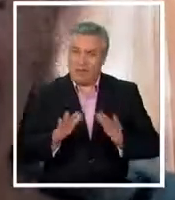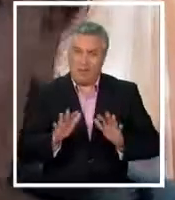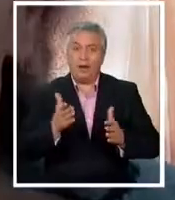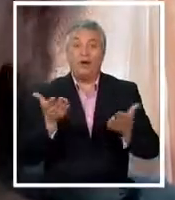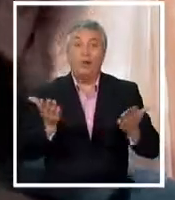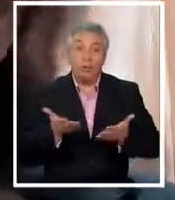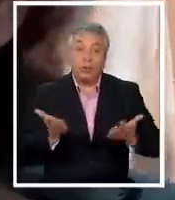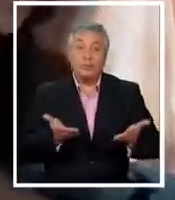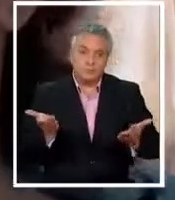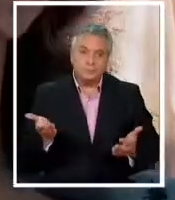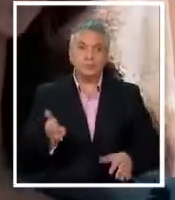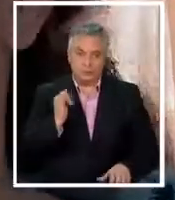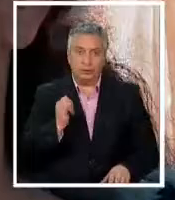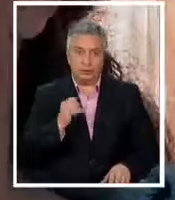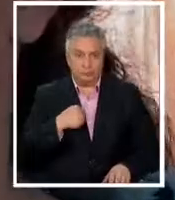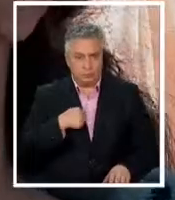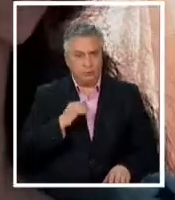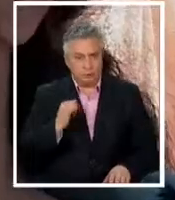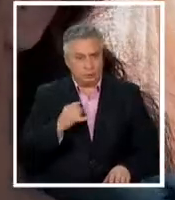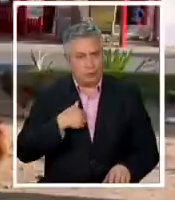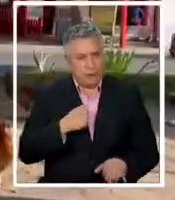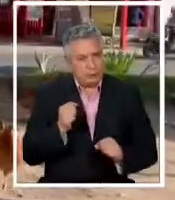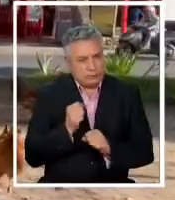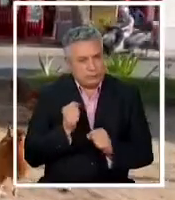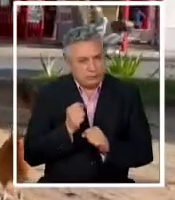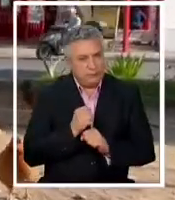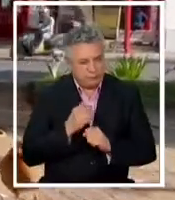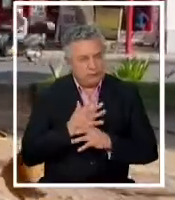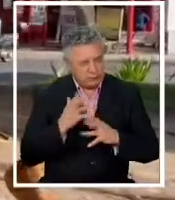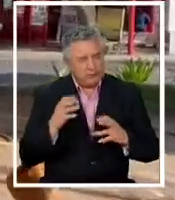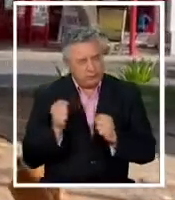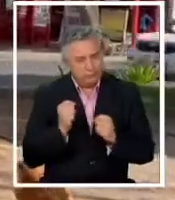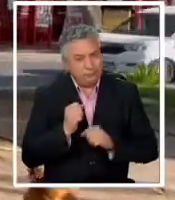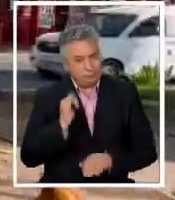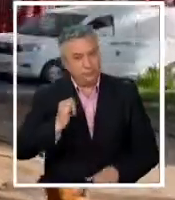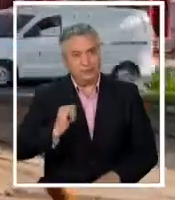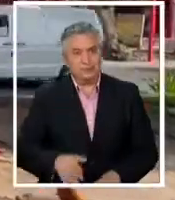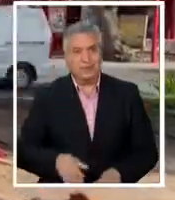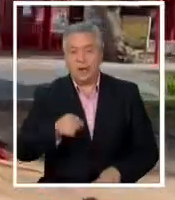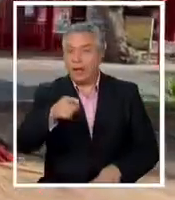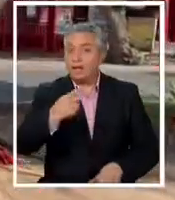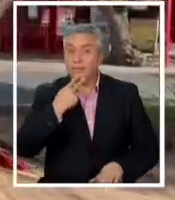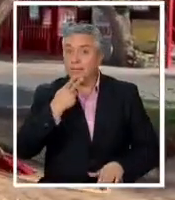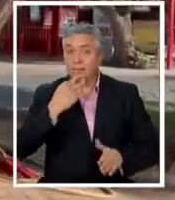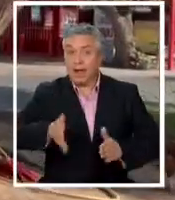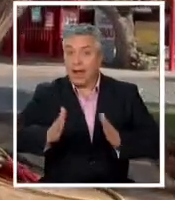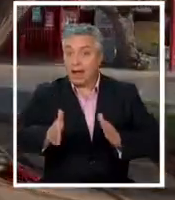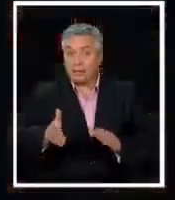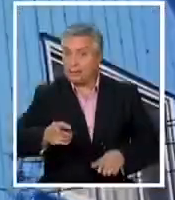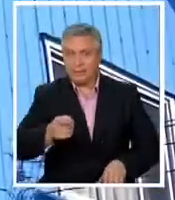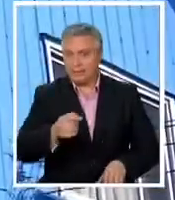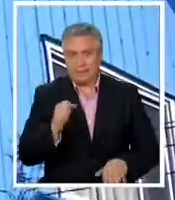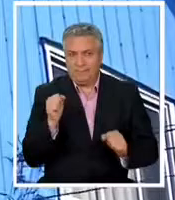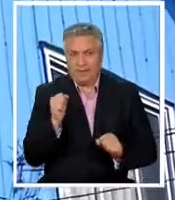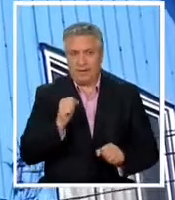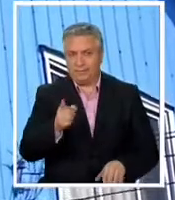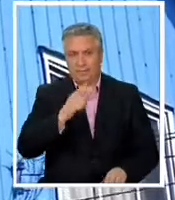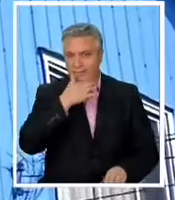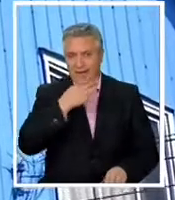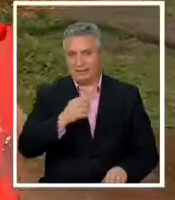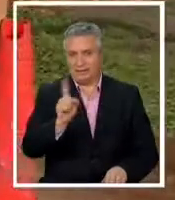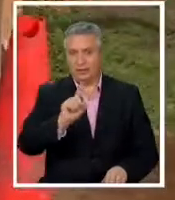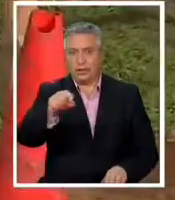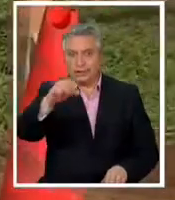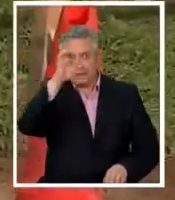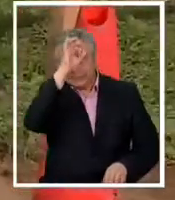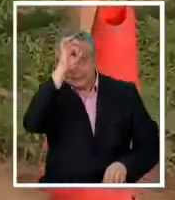sí hemos pasado frío y harto. Para quienes viven en la calle no es fácil enfrentar las heladas matinales. En Temuco